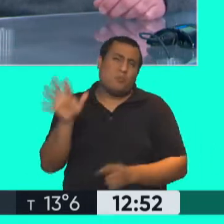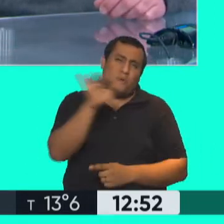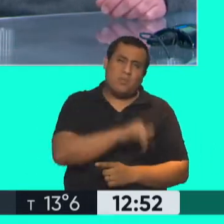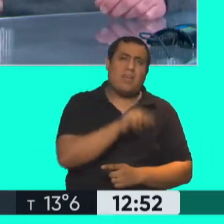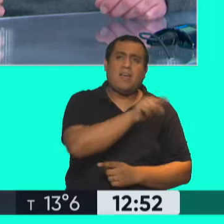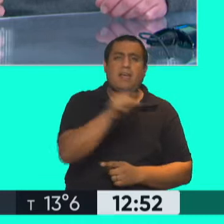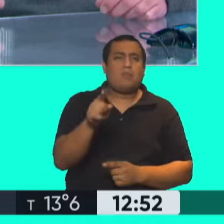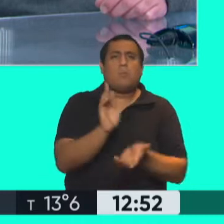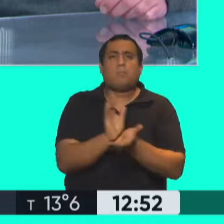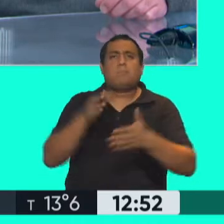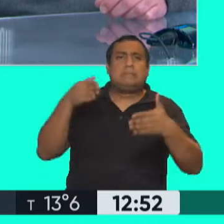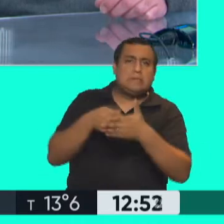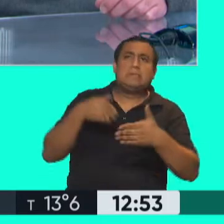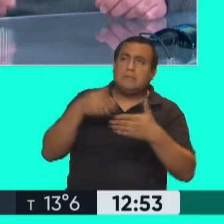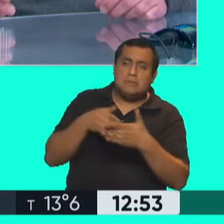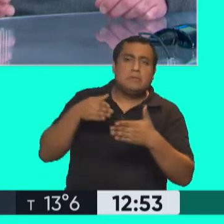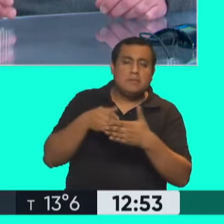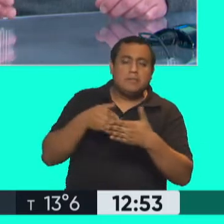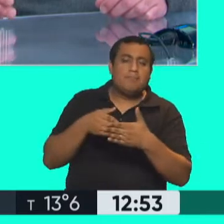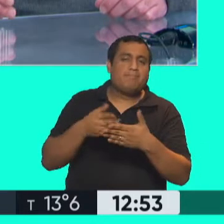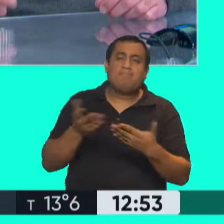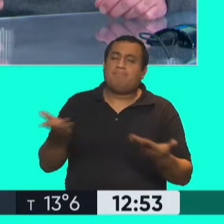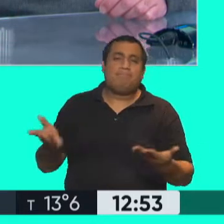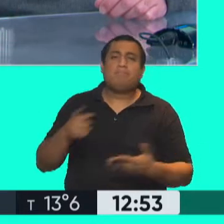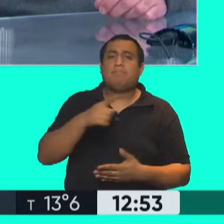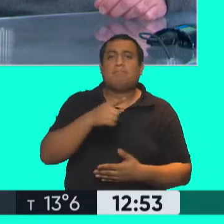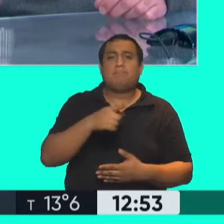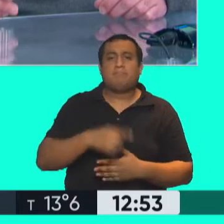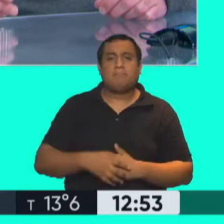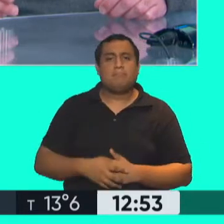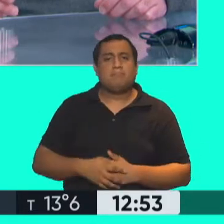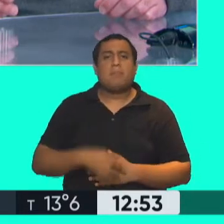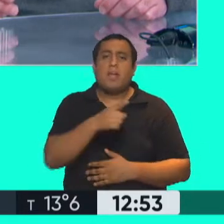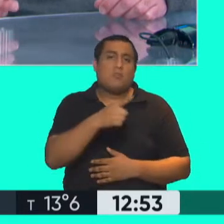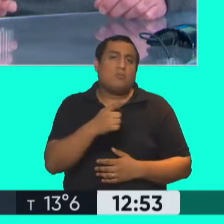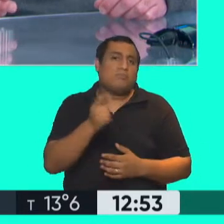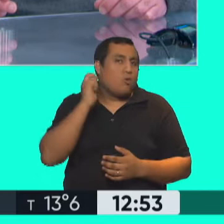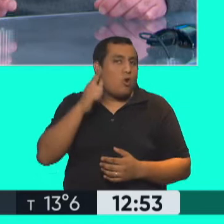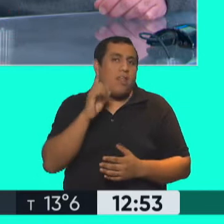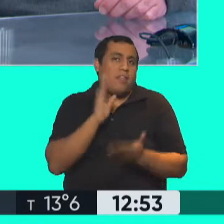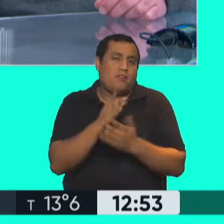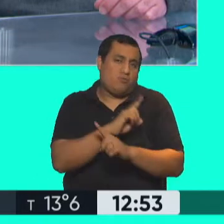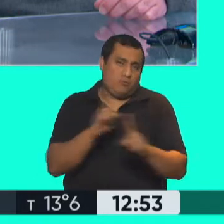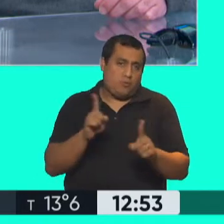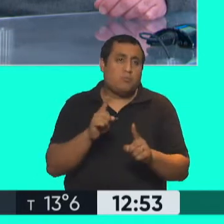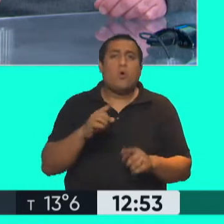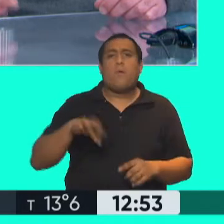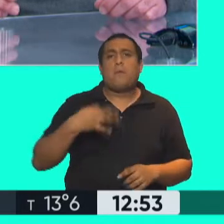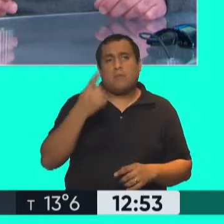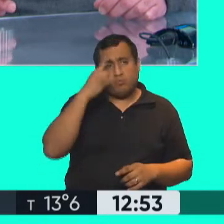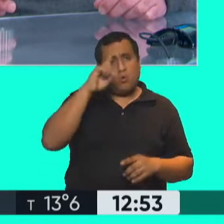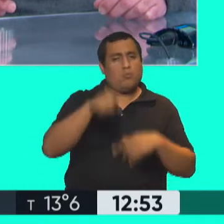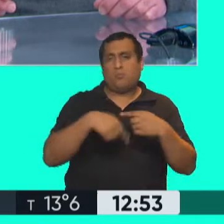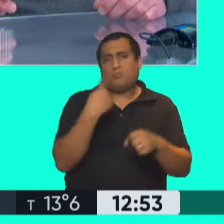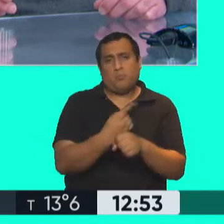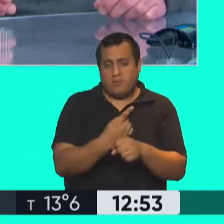enfrentan barreras que muchas veces impiden el pleno goce de sus derechos y una vida plenamente autónoma. Entonces acercar la agencia